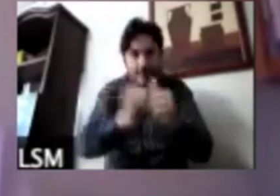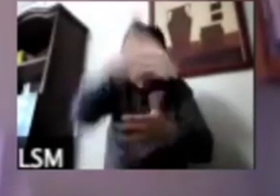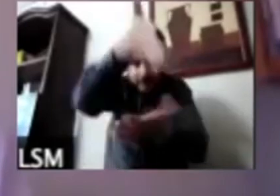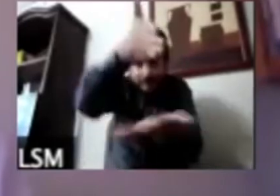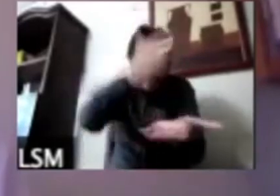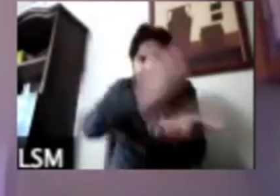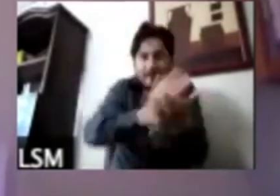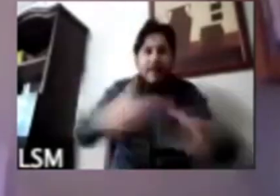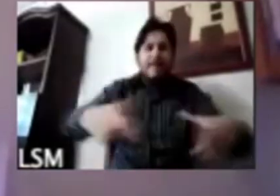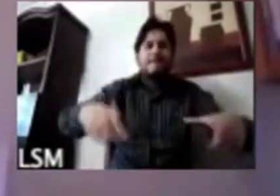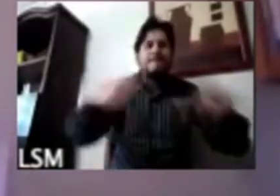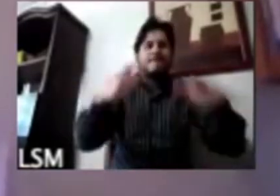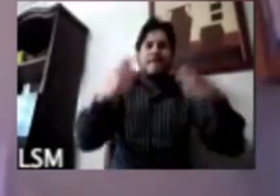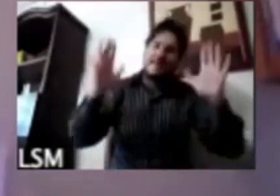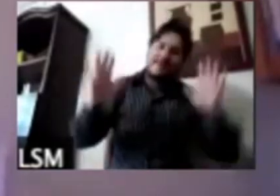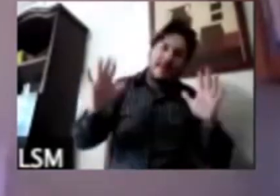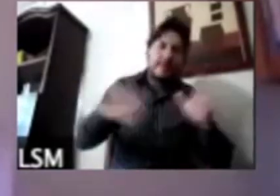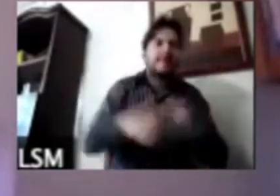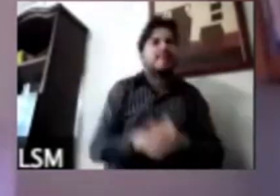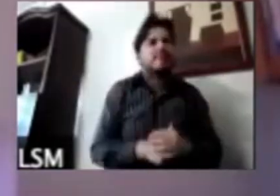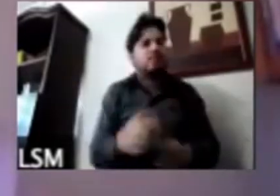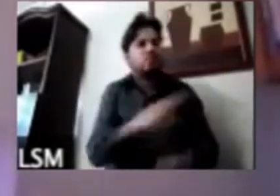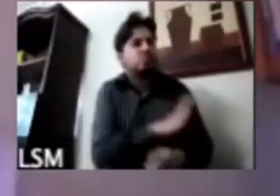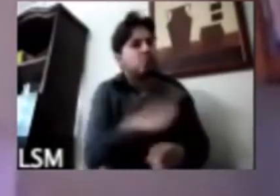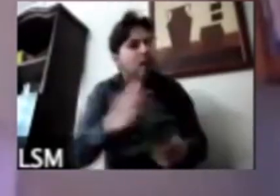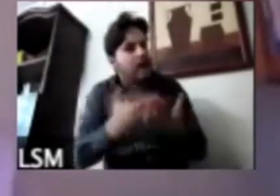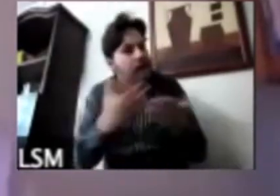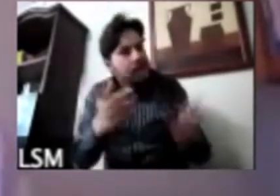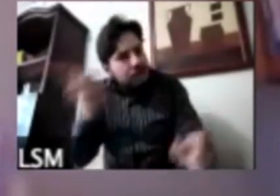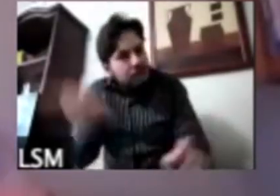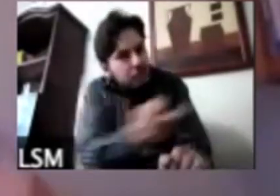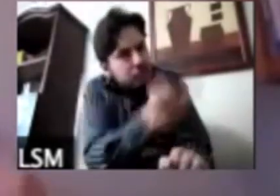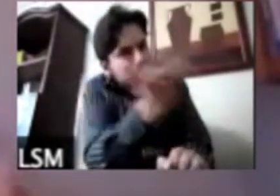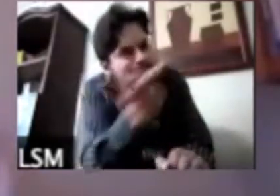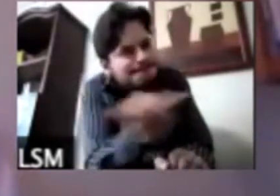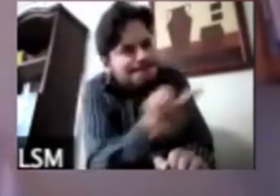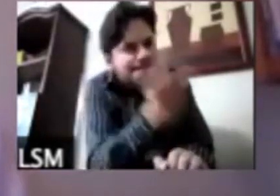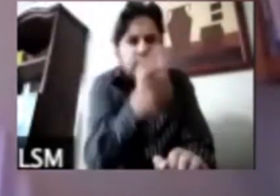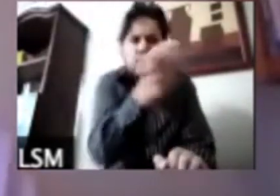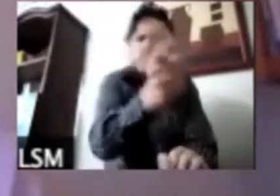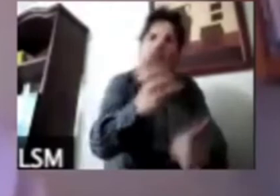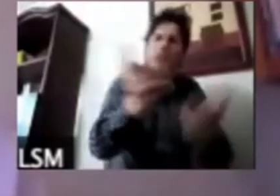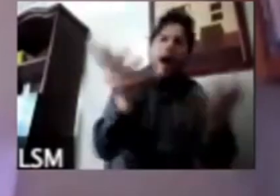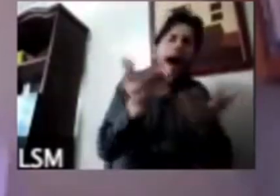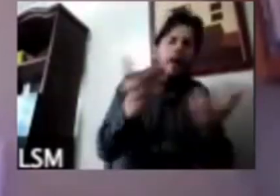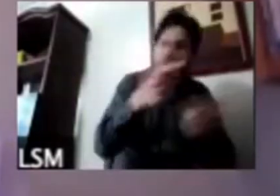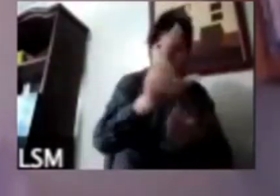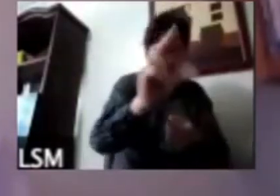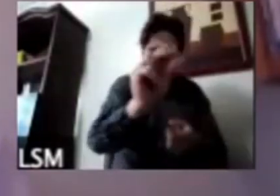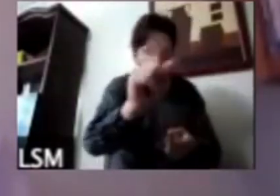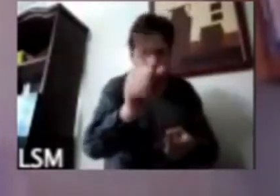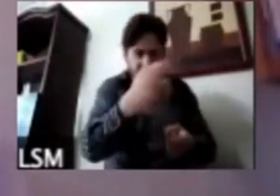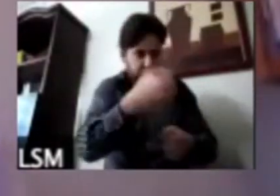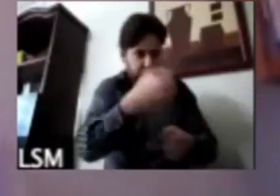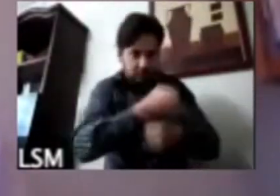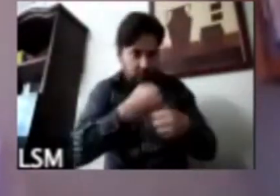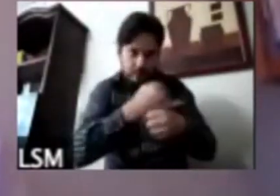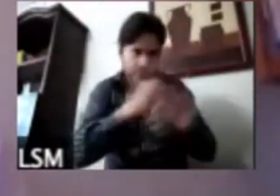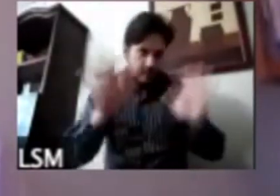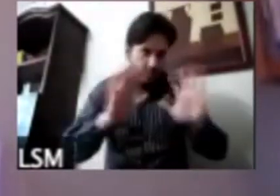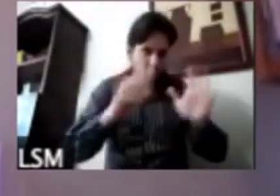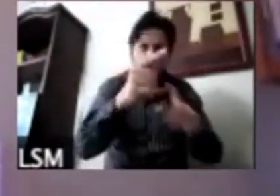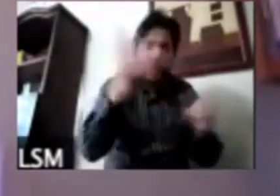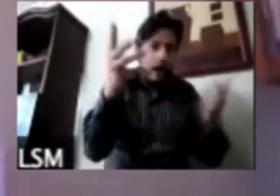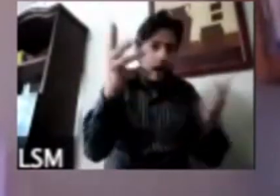y preguntarte lo que tú haces tú decías no eres encuestadora te dedicas hace mucho tiempo